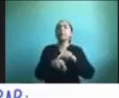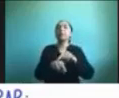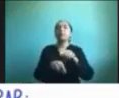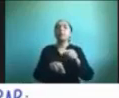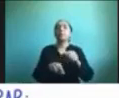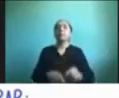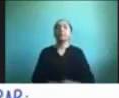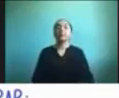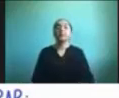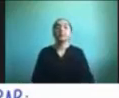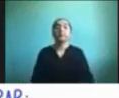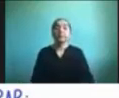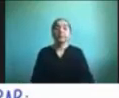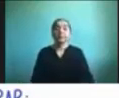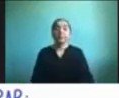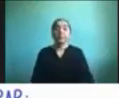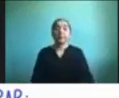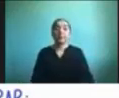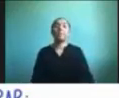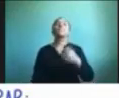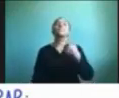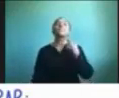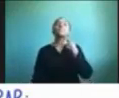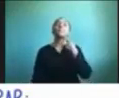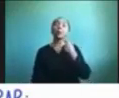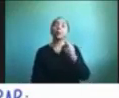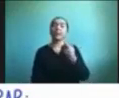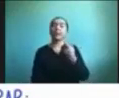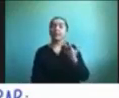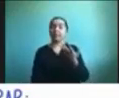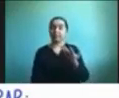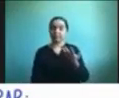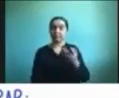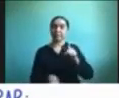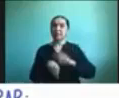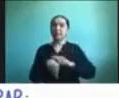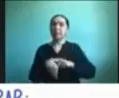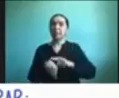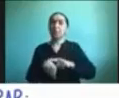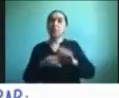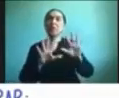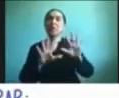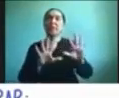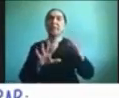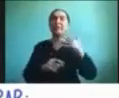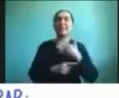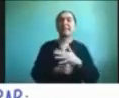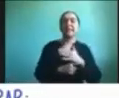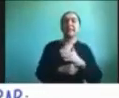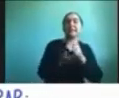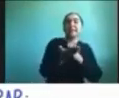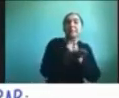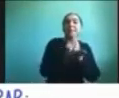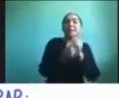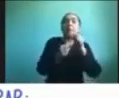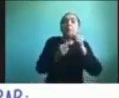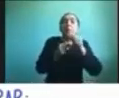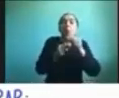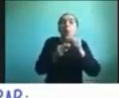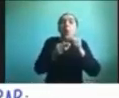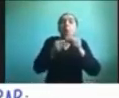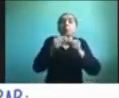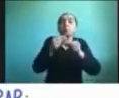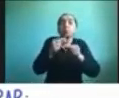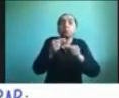perdón ¿por qué este tiempo? porque hay que empezar siempre de a poquito y de a poco